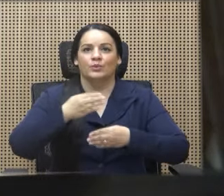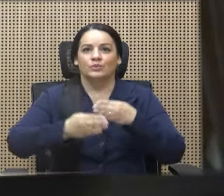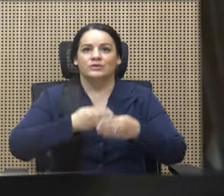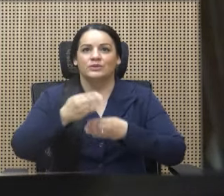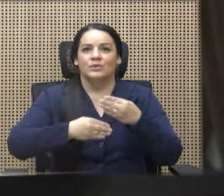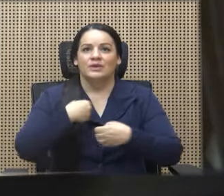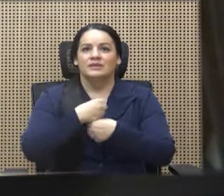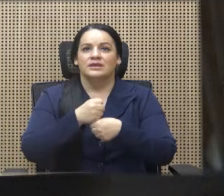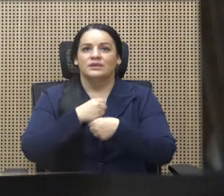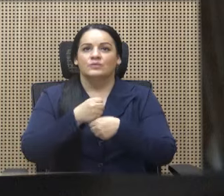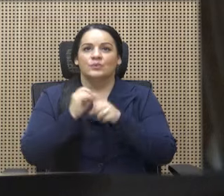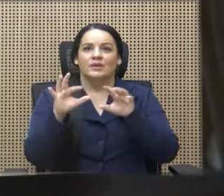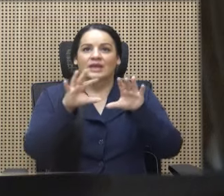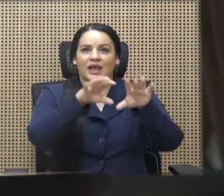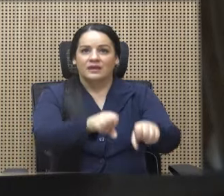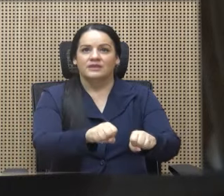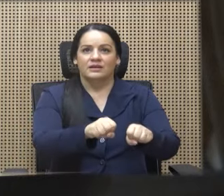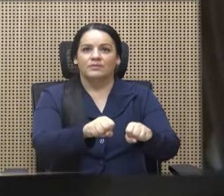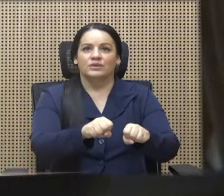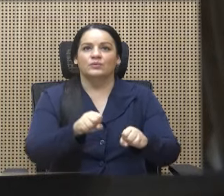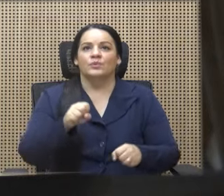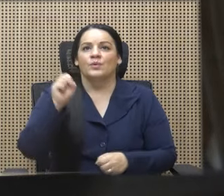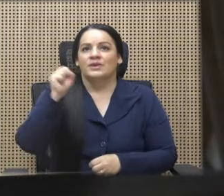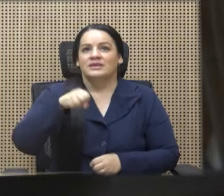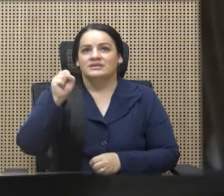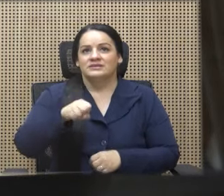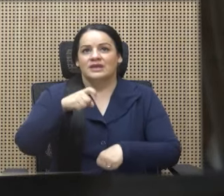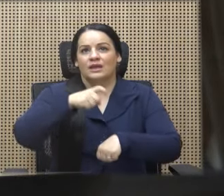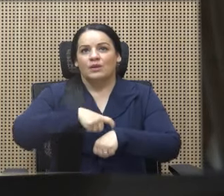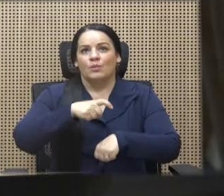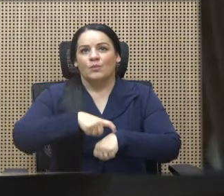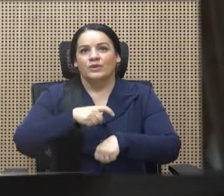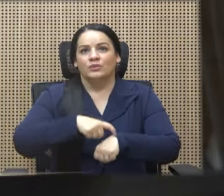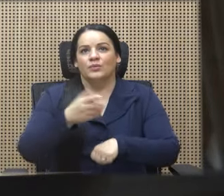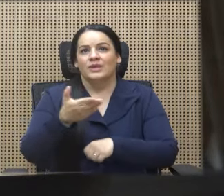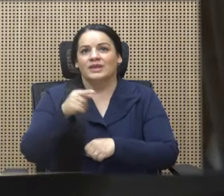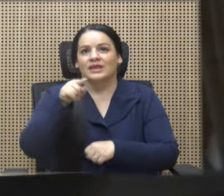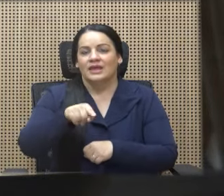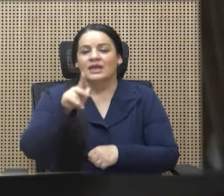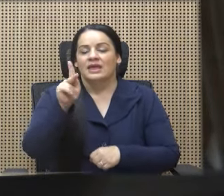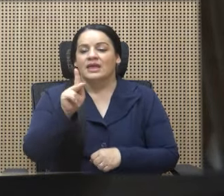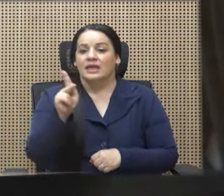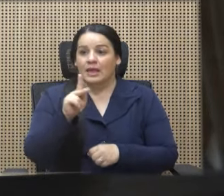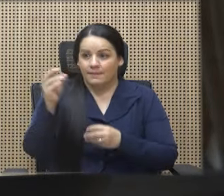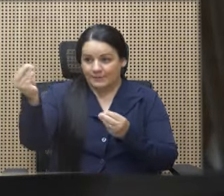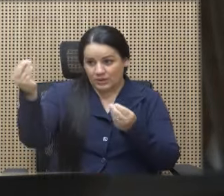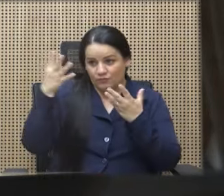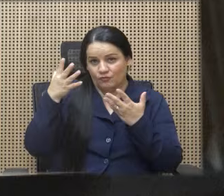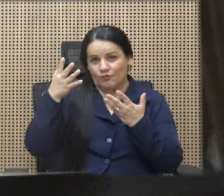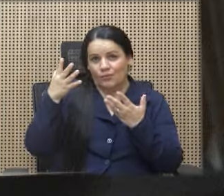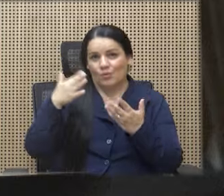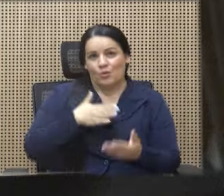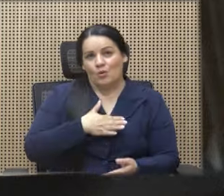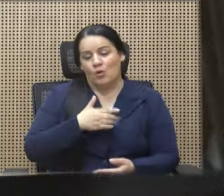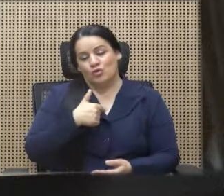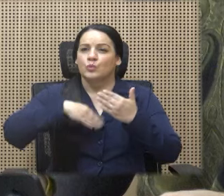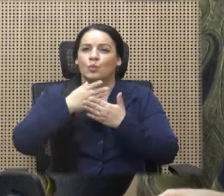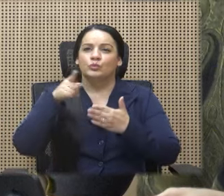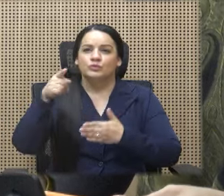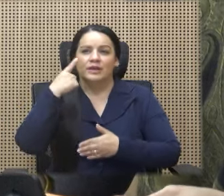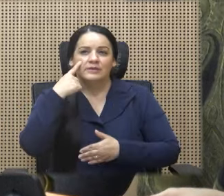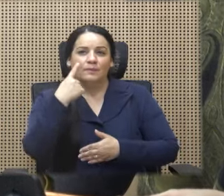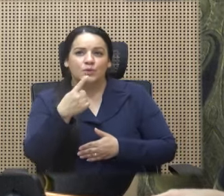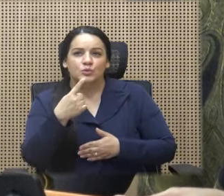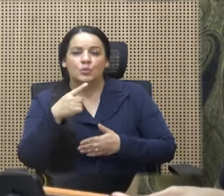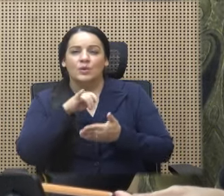generó en el allanamiento si en el momento en que este doña Kemley me comunicó yo personalmente me movilicé.